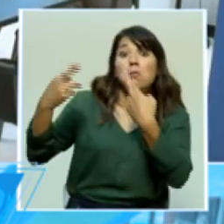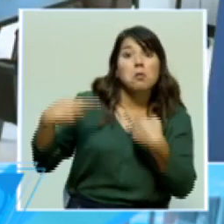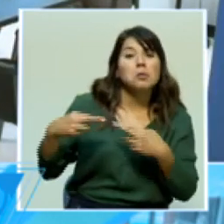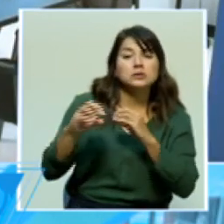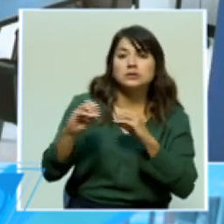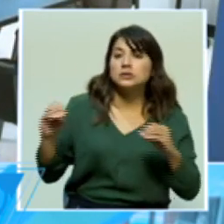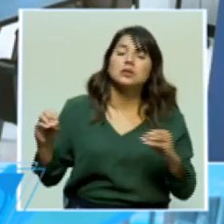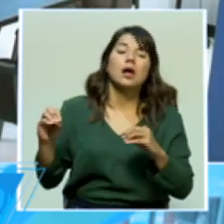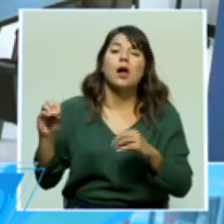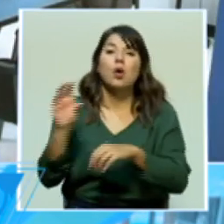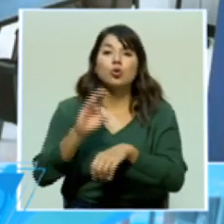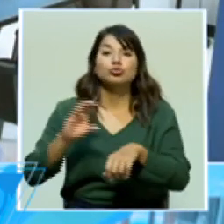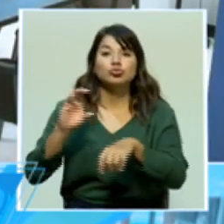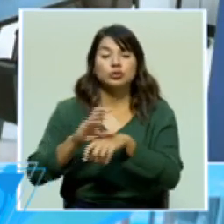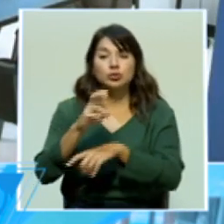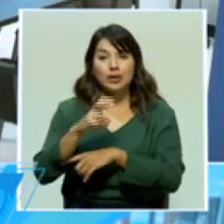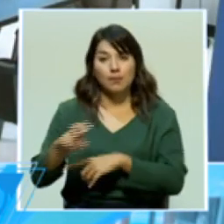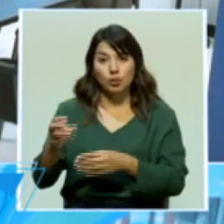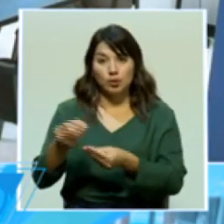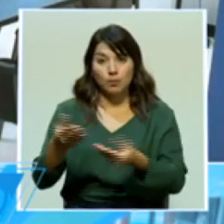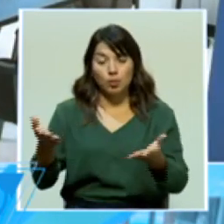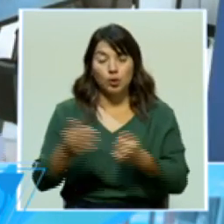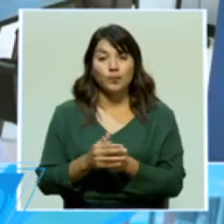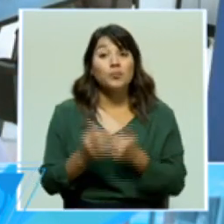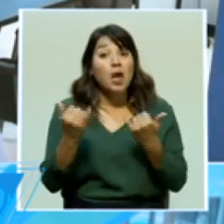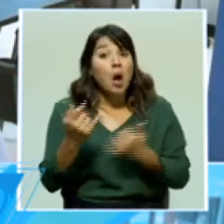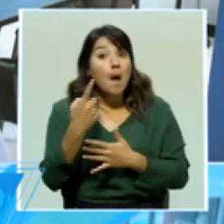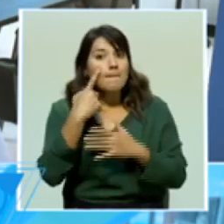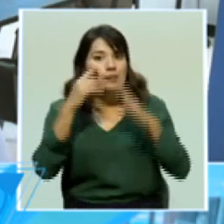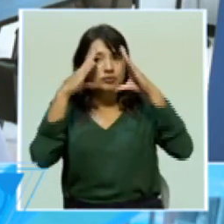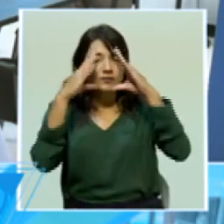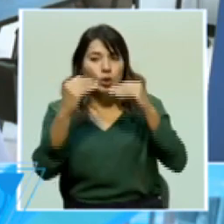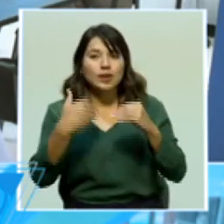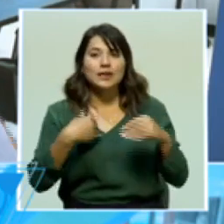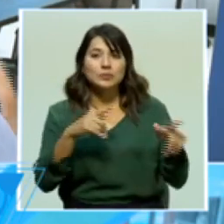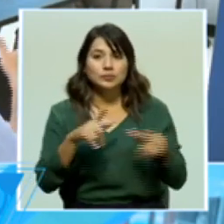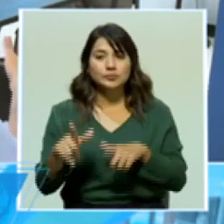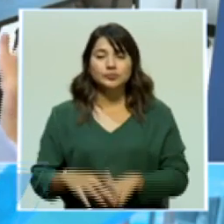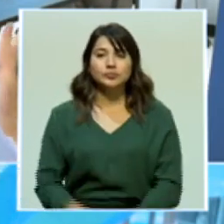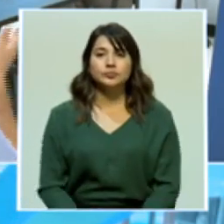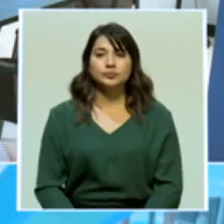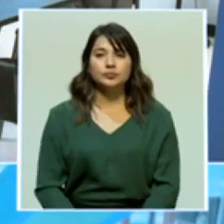Consejo de Transporte Público. Veamos la información que hemos preparado.